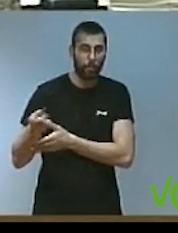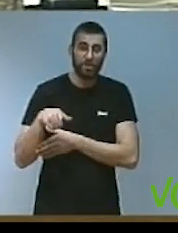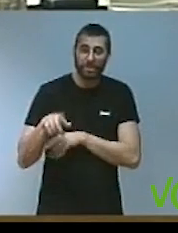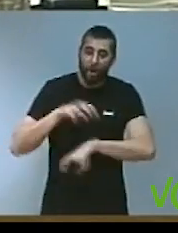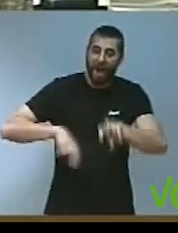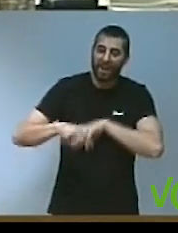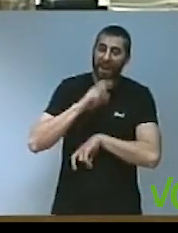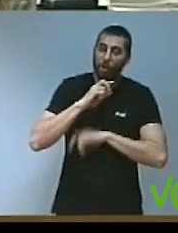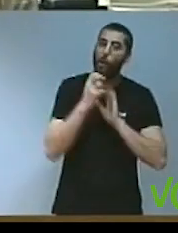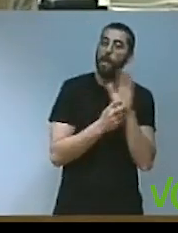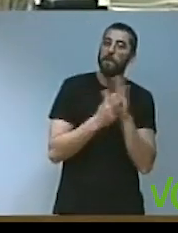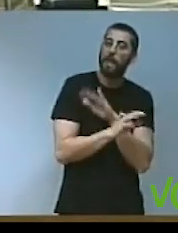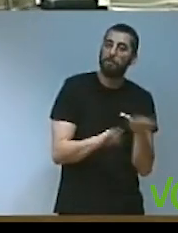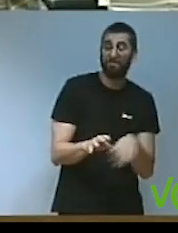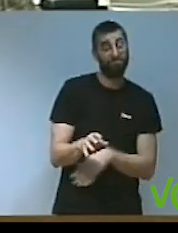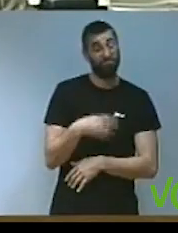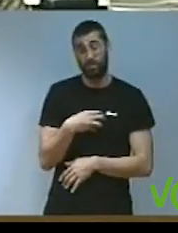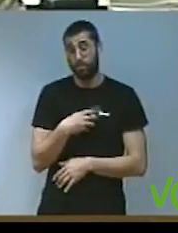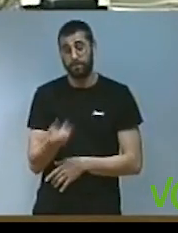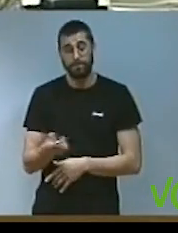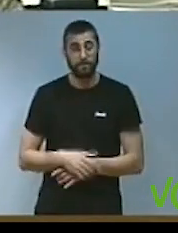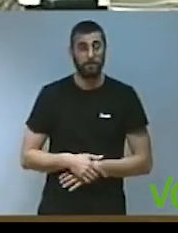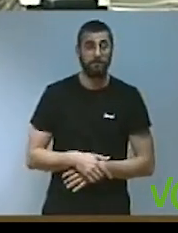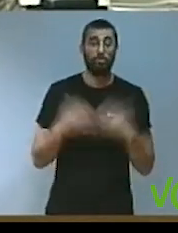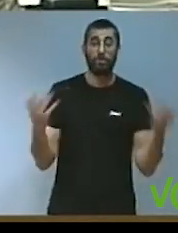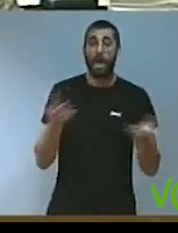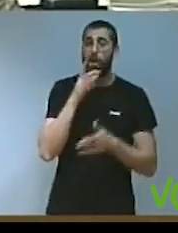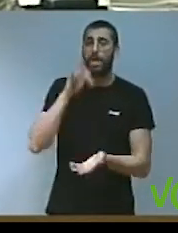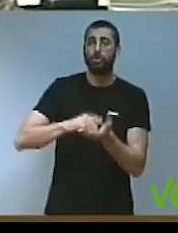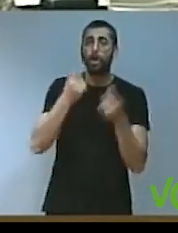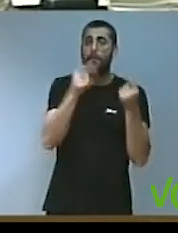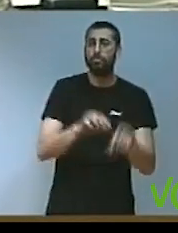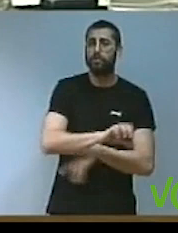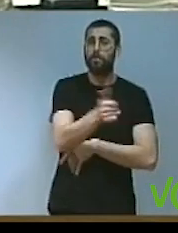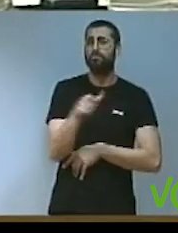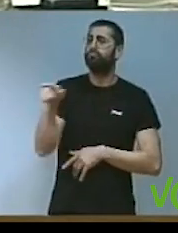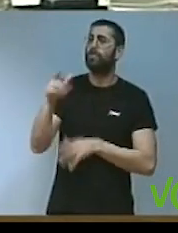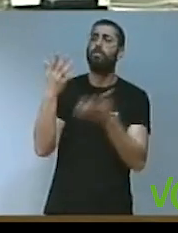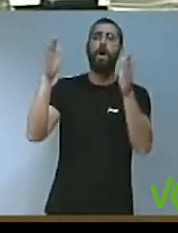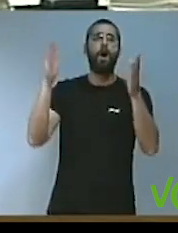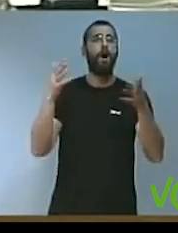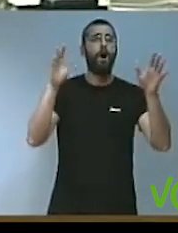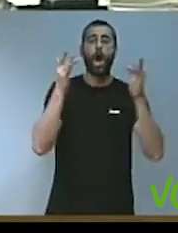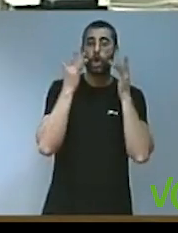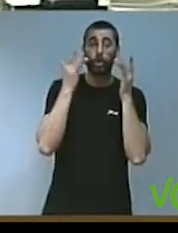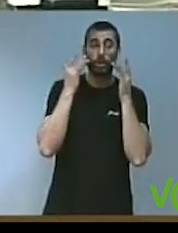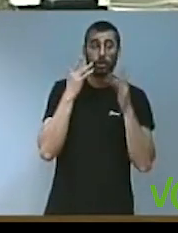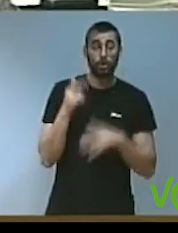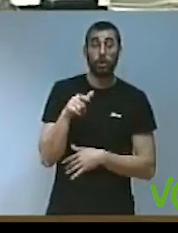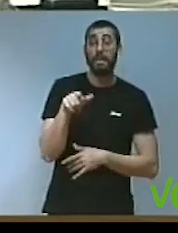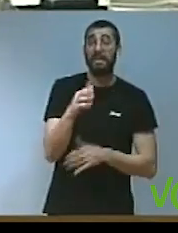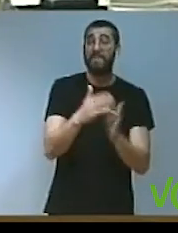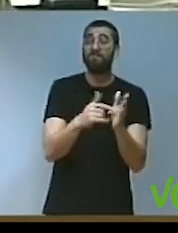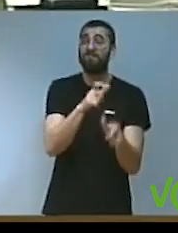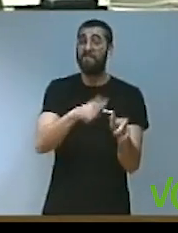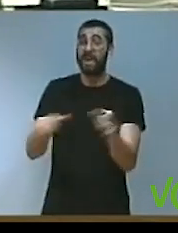con unas cuantas enmiendas. Ahora, cuando se hayan aprobado los presupuestos, ustedes aplaudirán tan contentos y los valencianos